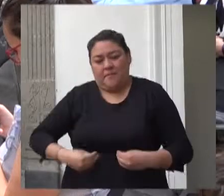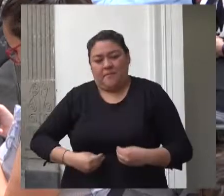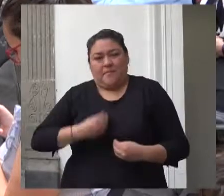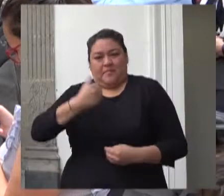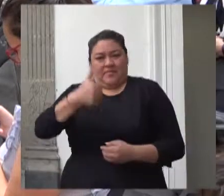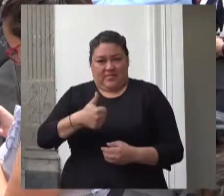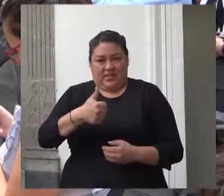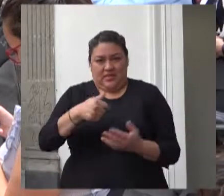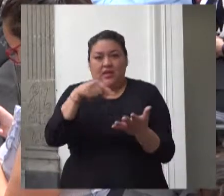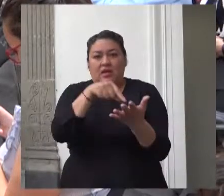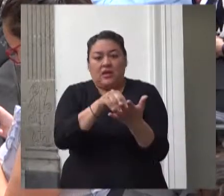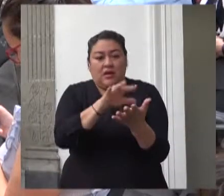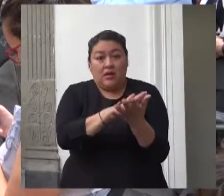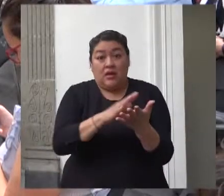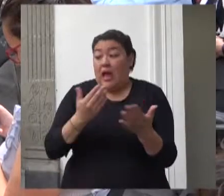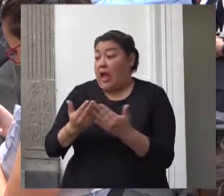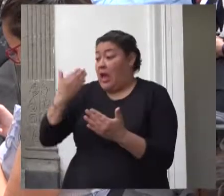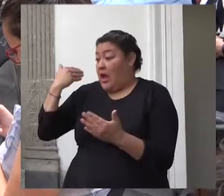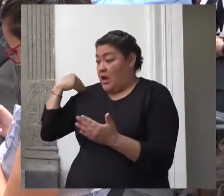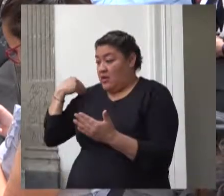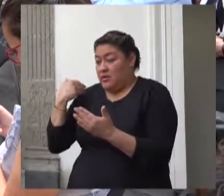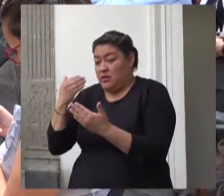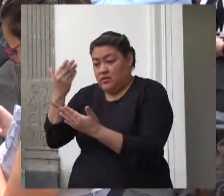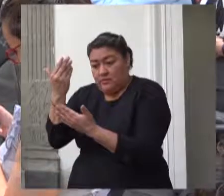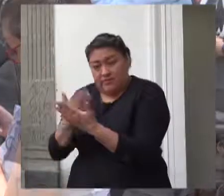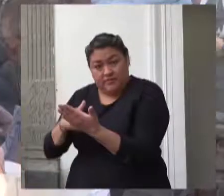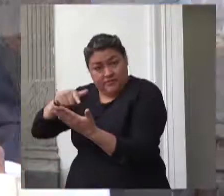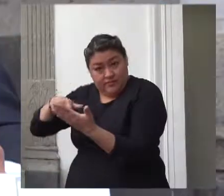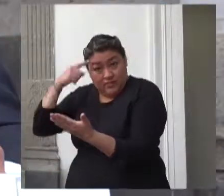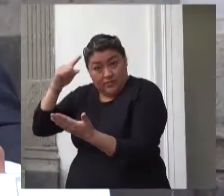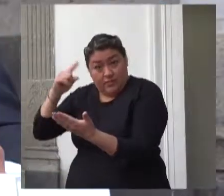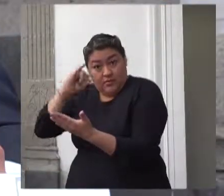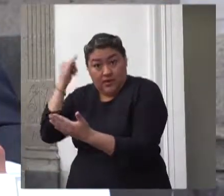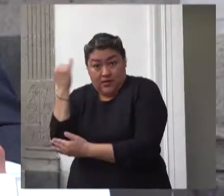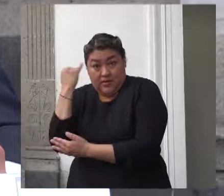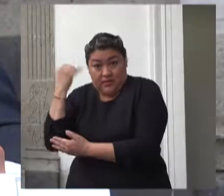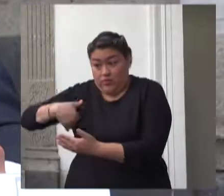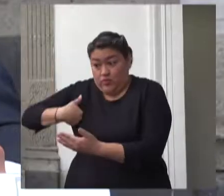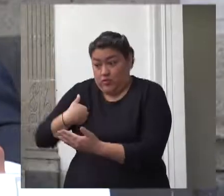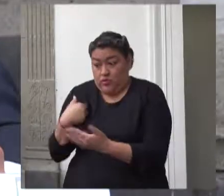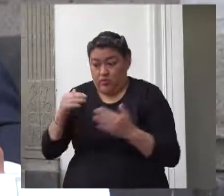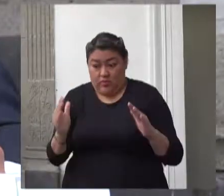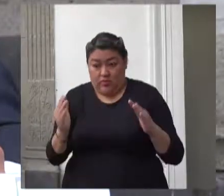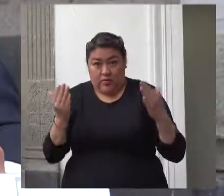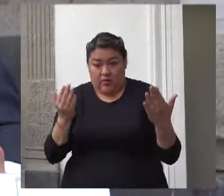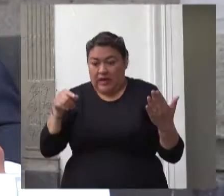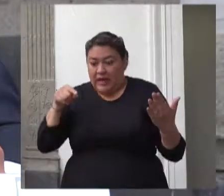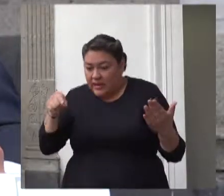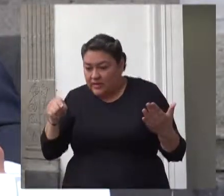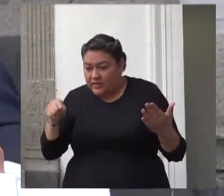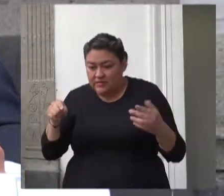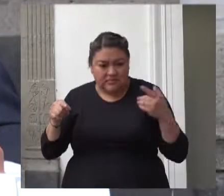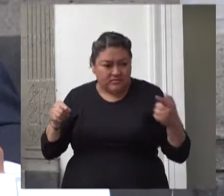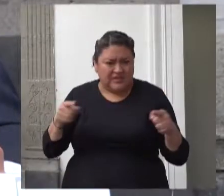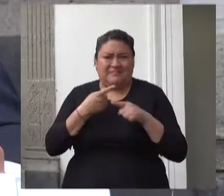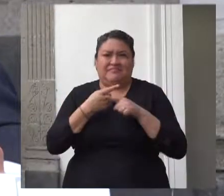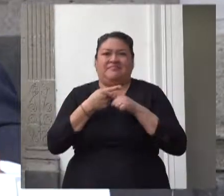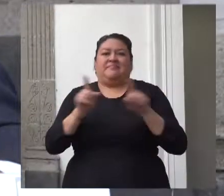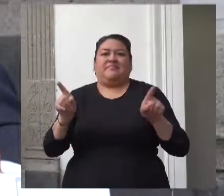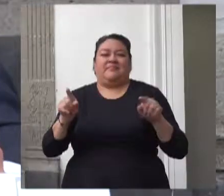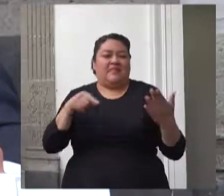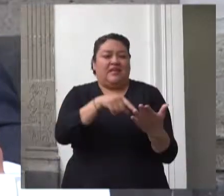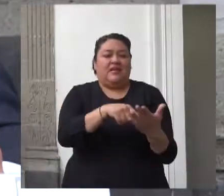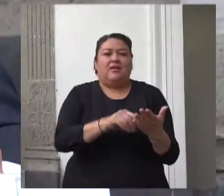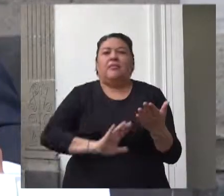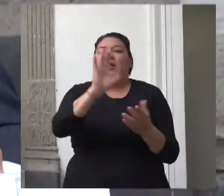distintas al de estancias infantiles por lo que en realidad constituye uno de nueva